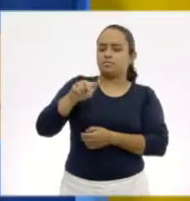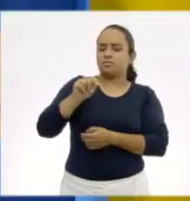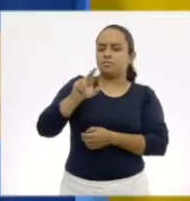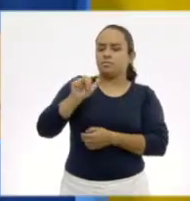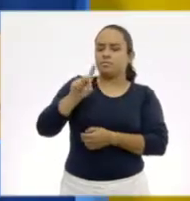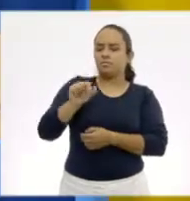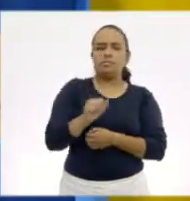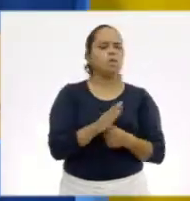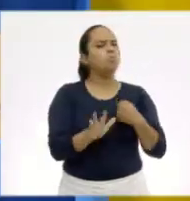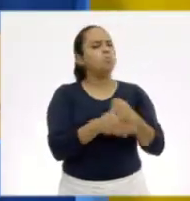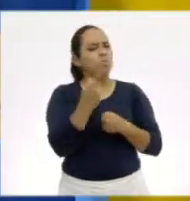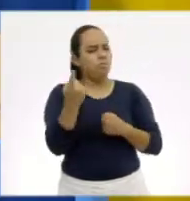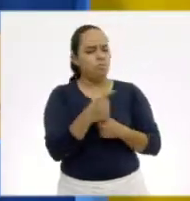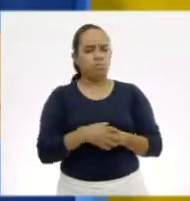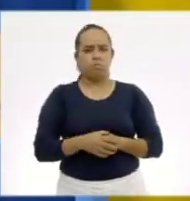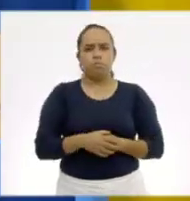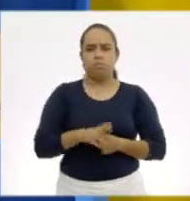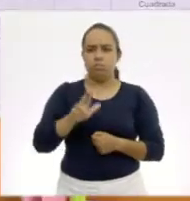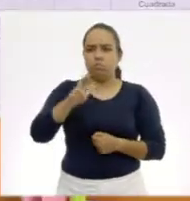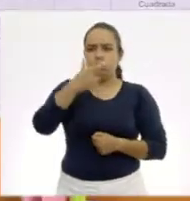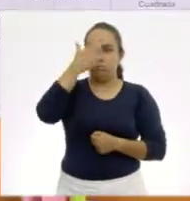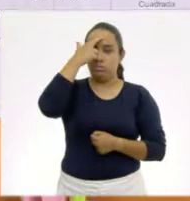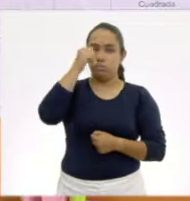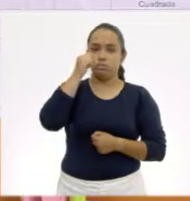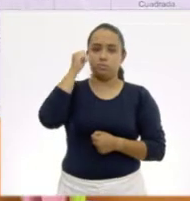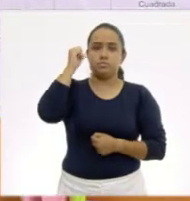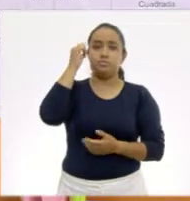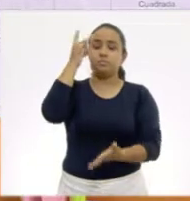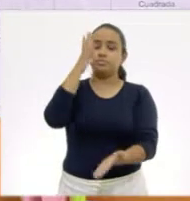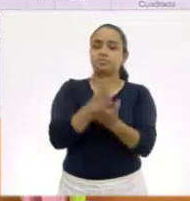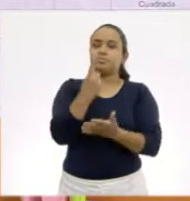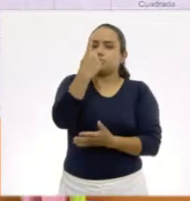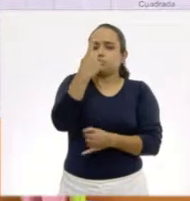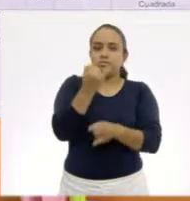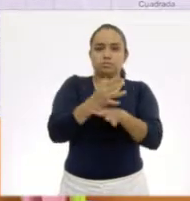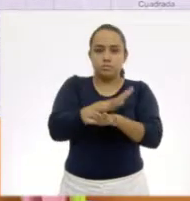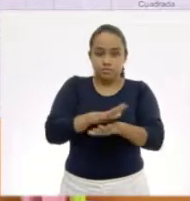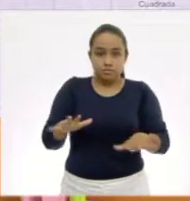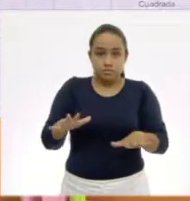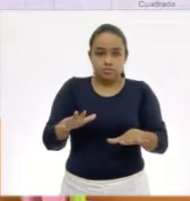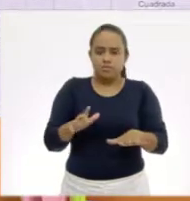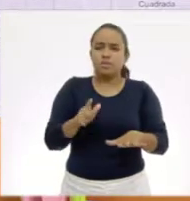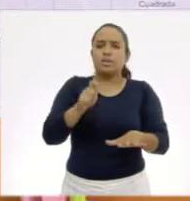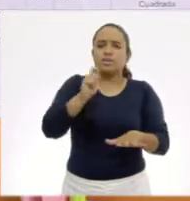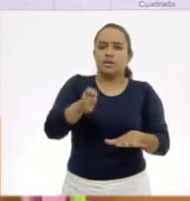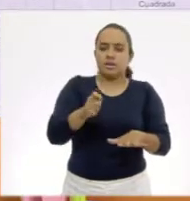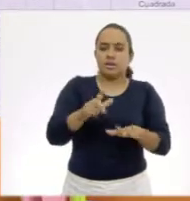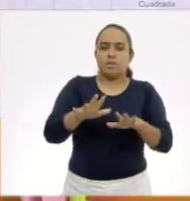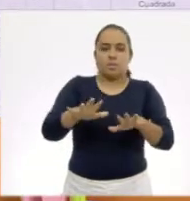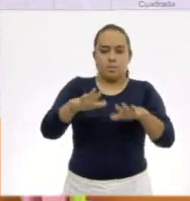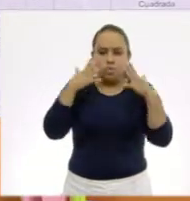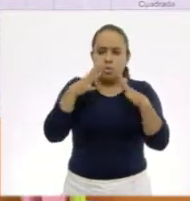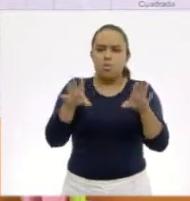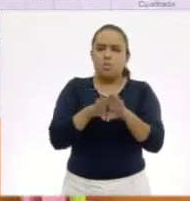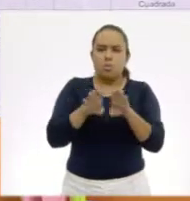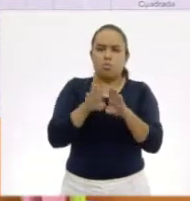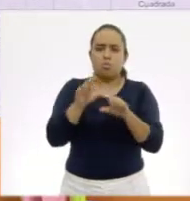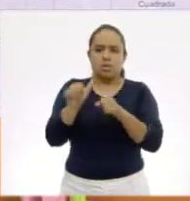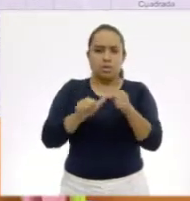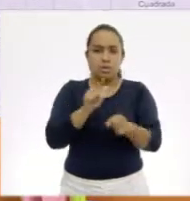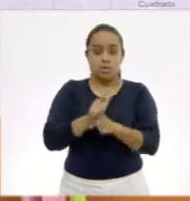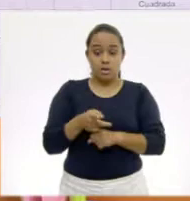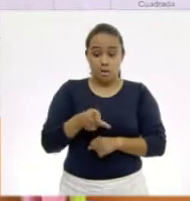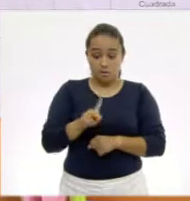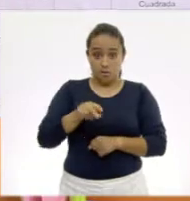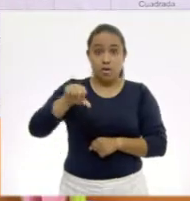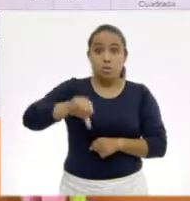se llaman Tablas de Doble Entrada? Si recuerdas, las de ayer solo nos daba una información, es decir, la velocidad de los animales. Pero el